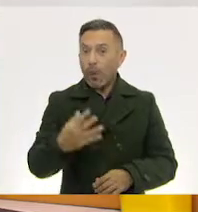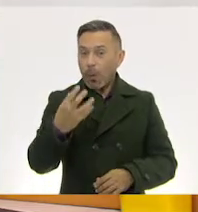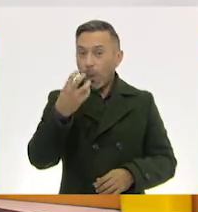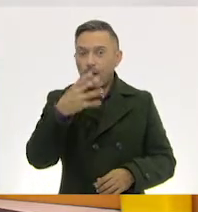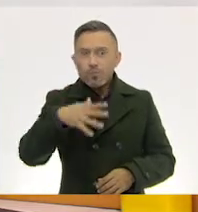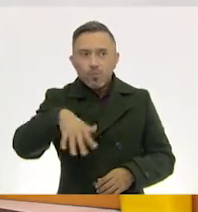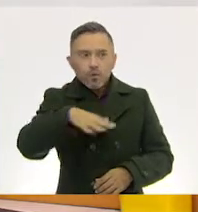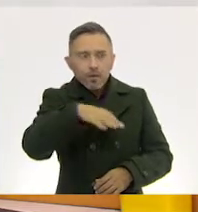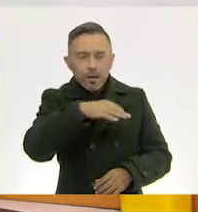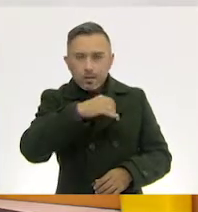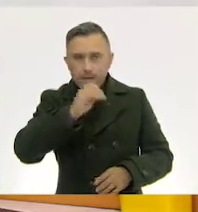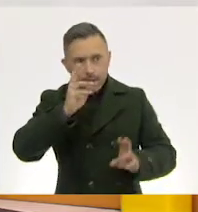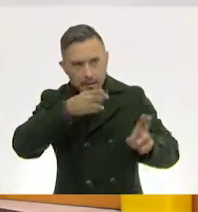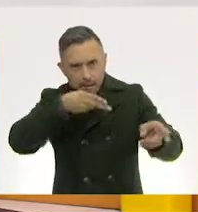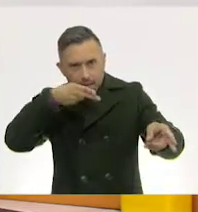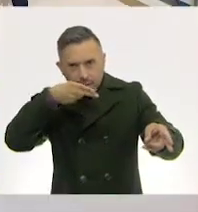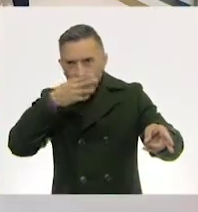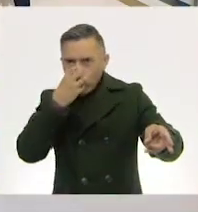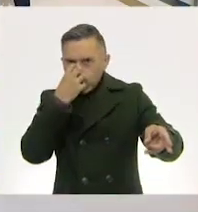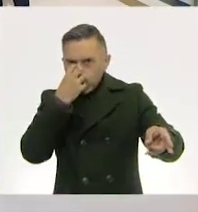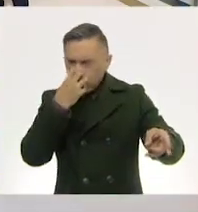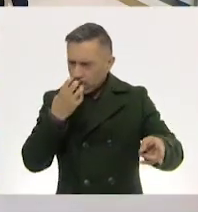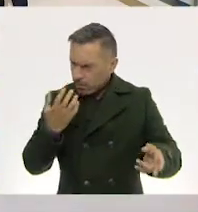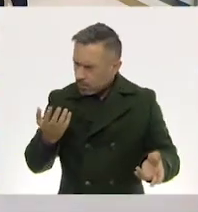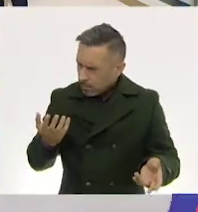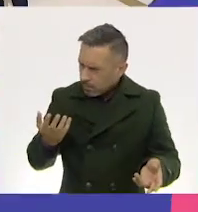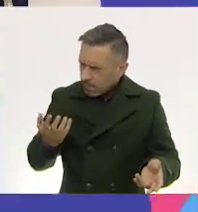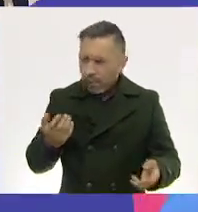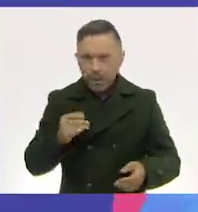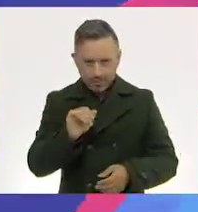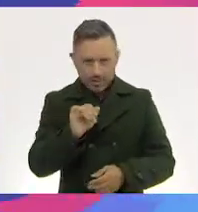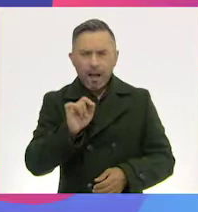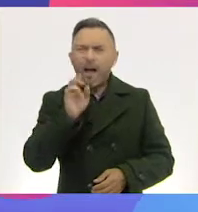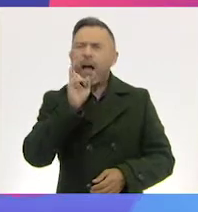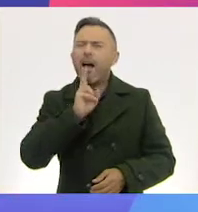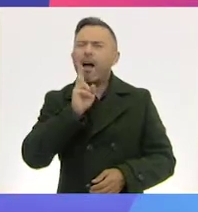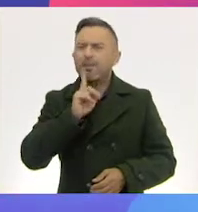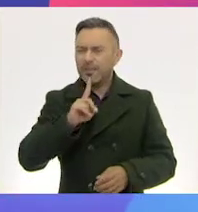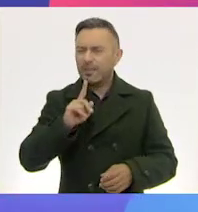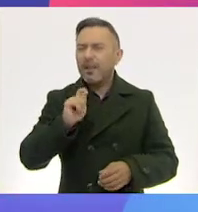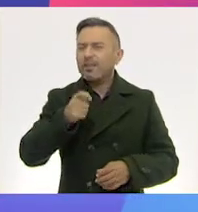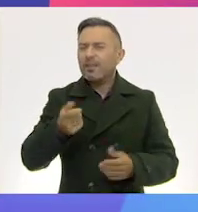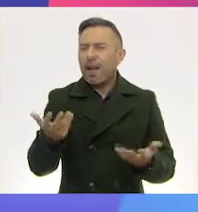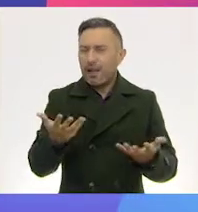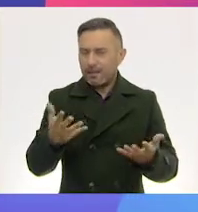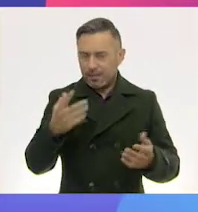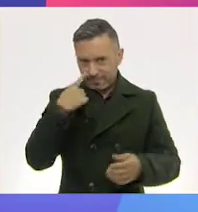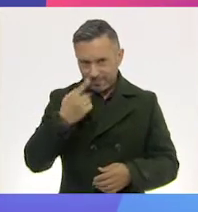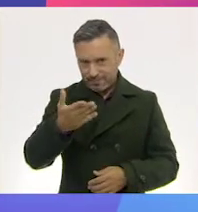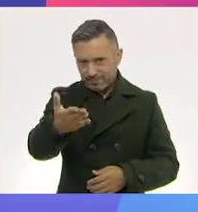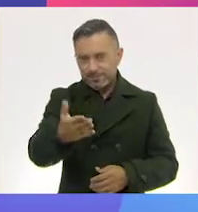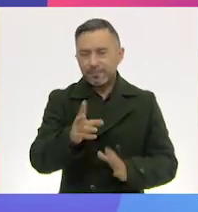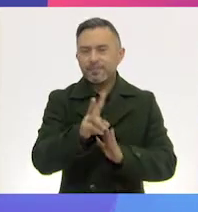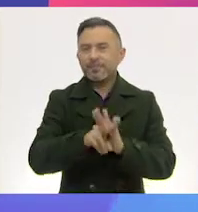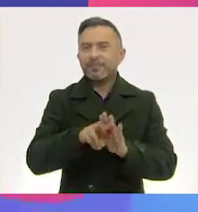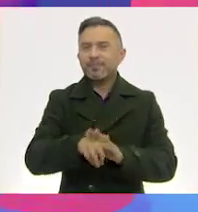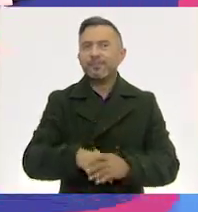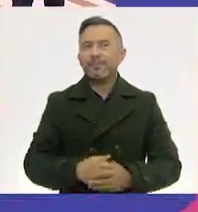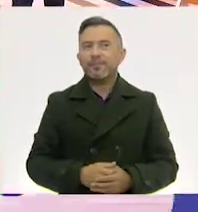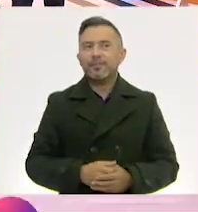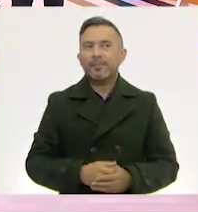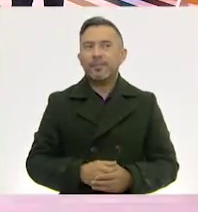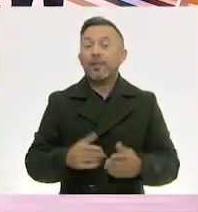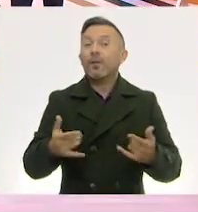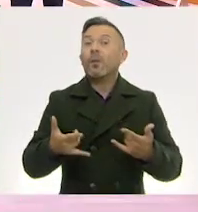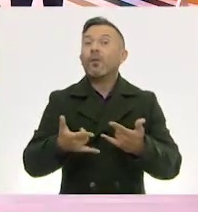Vamos a cazar un oso. Sí, veamos la actividad. Vamos a recordarla. Muy bien. Cuento. Vamos